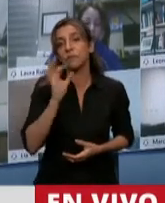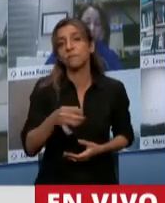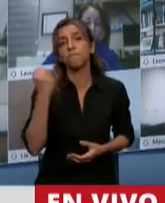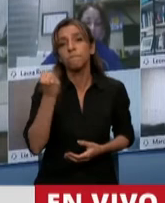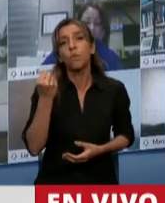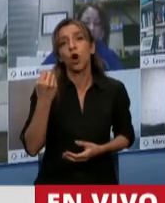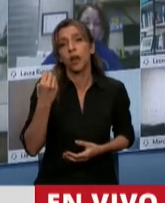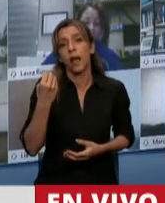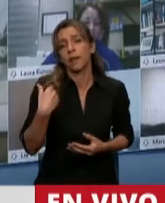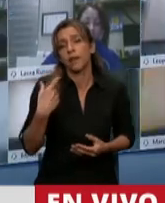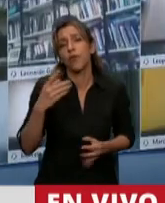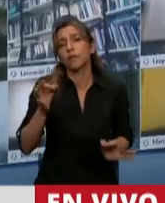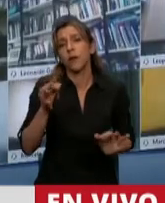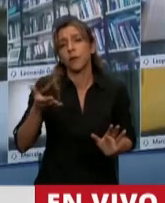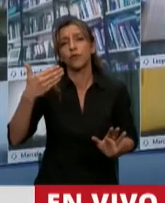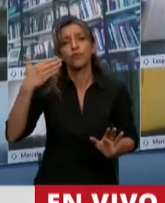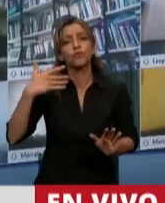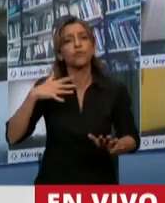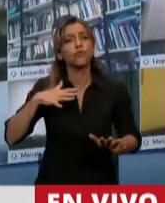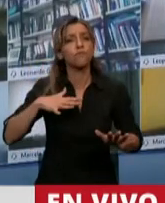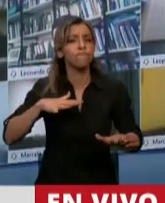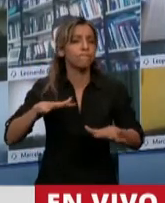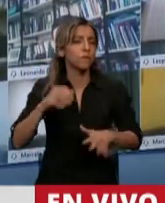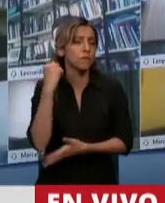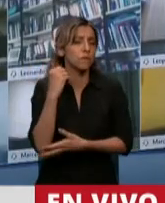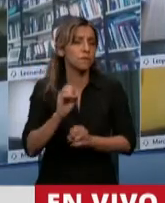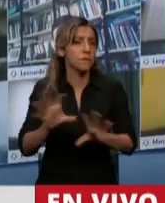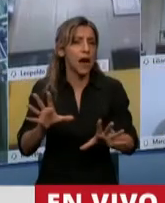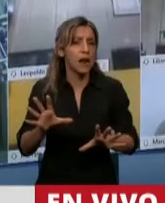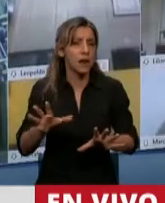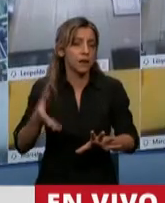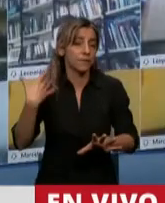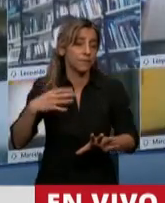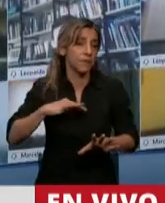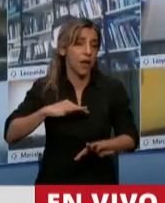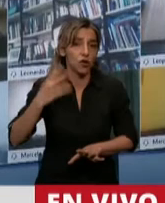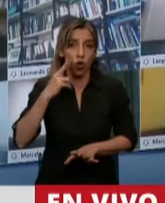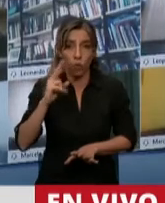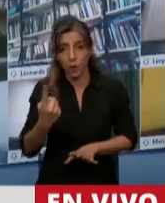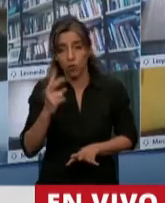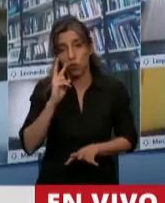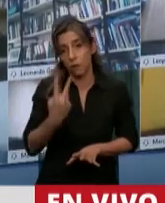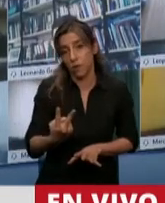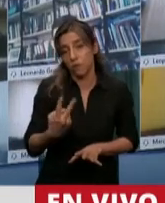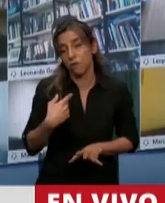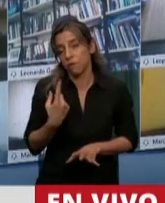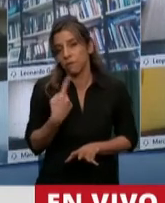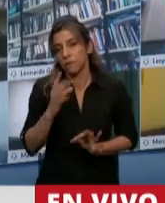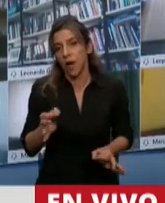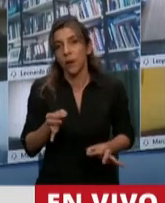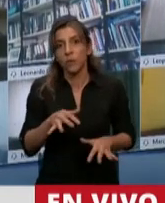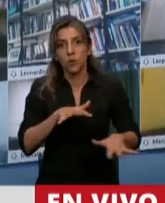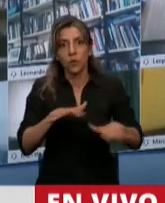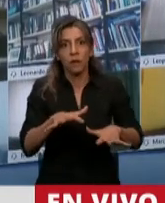luego de aquella crisis enorme que vivió la Argentina en el año 2001-2002, cómo fue esta actividad